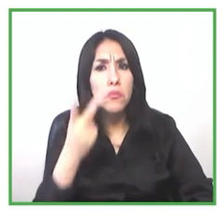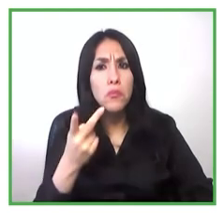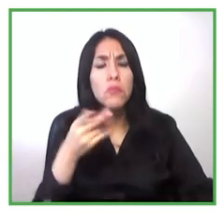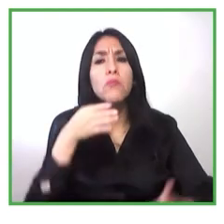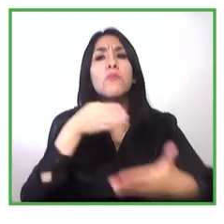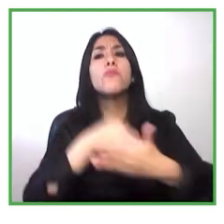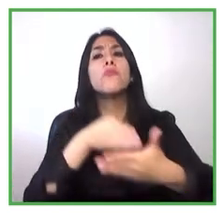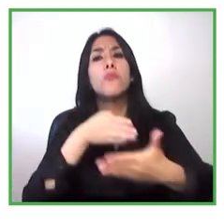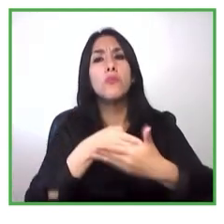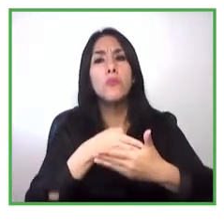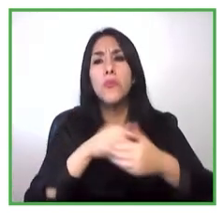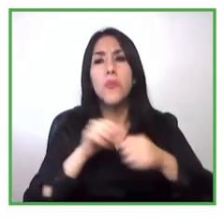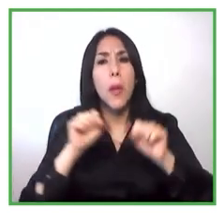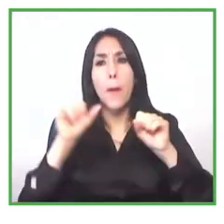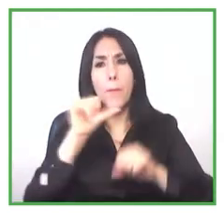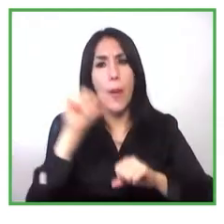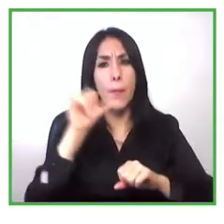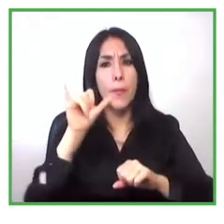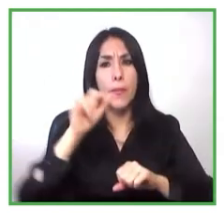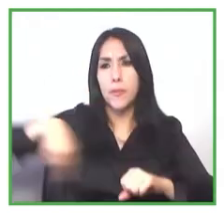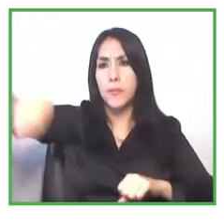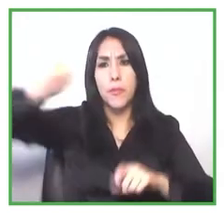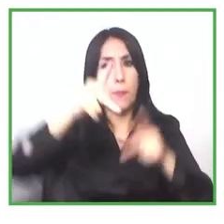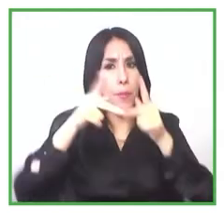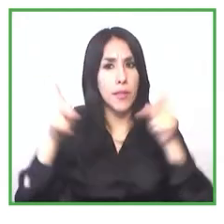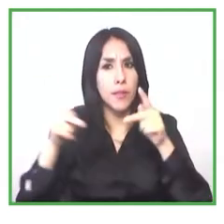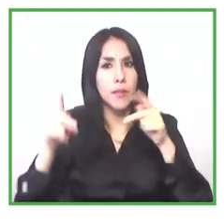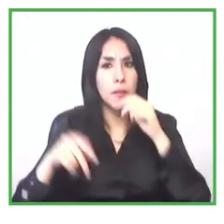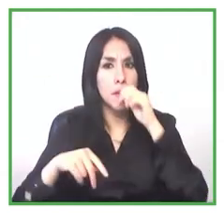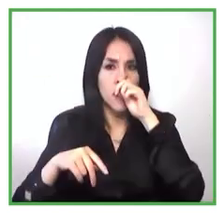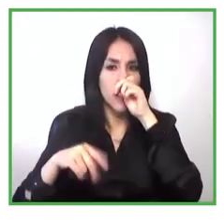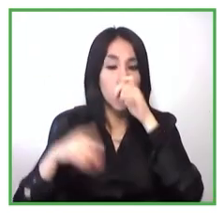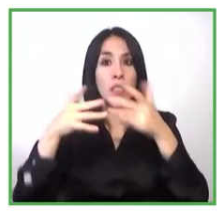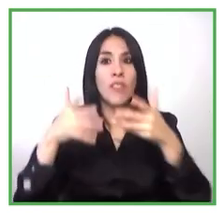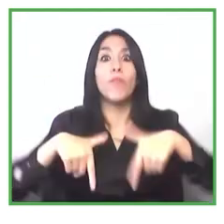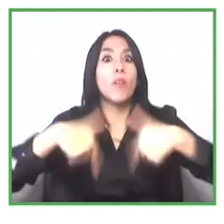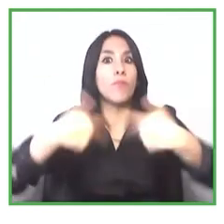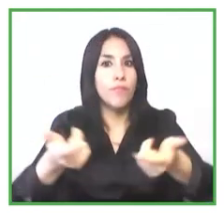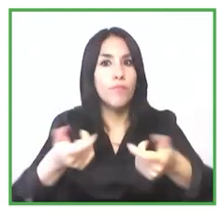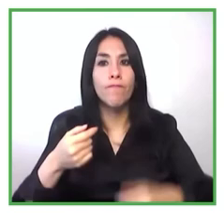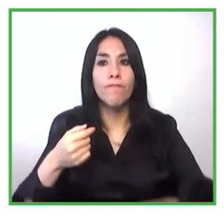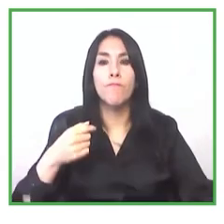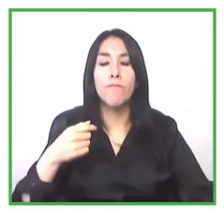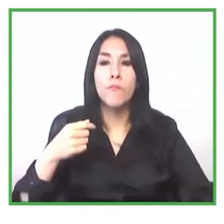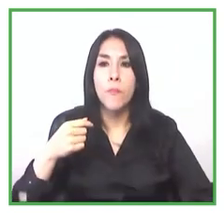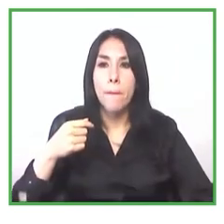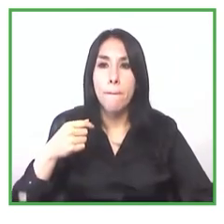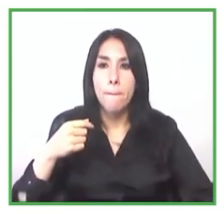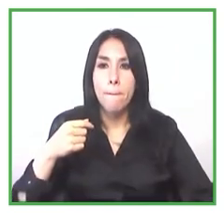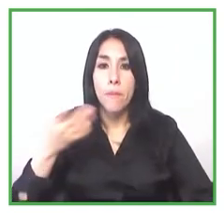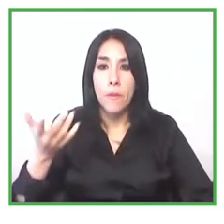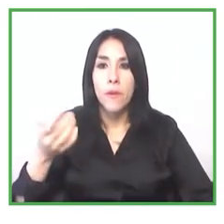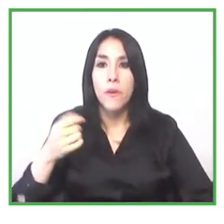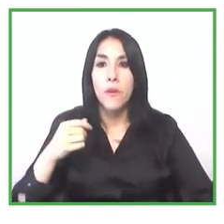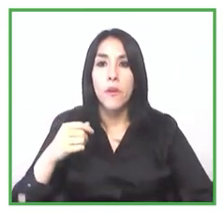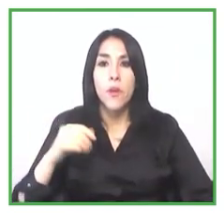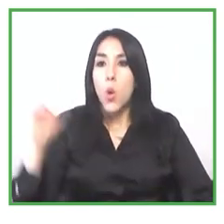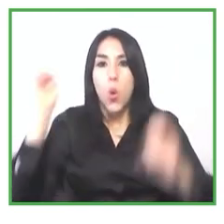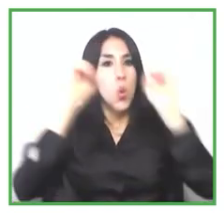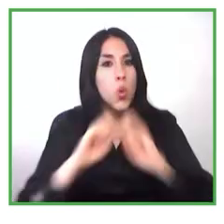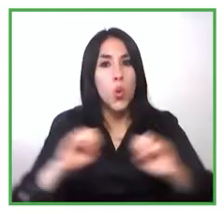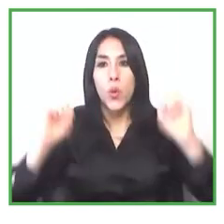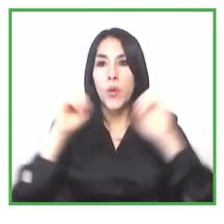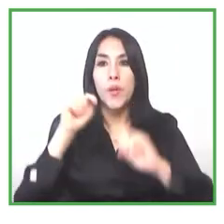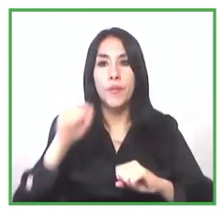prestan servicios a las personas con discapacidad que no tienen la capacidad o los recursos o no se piensan en que el